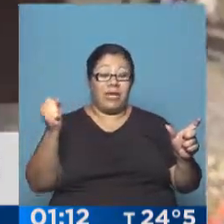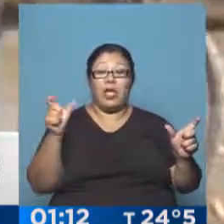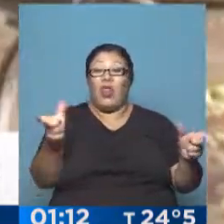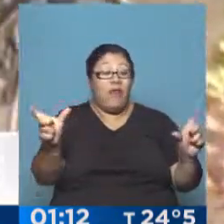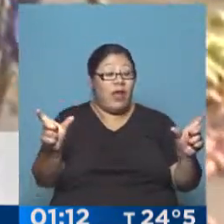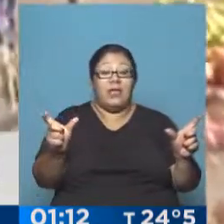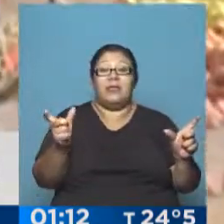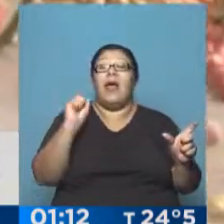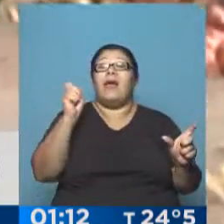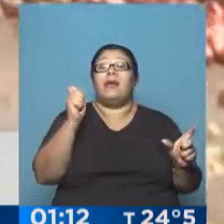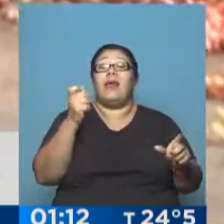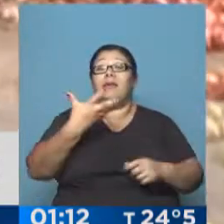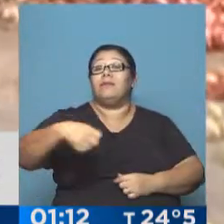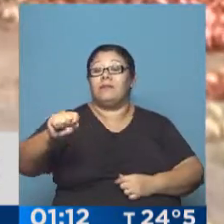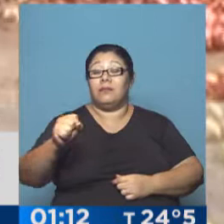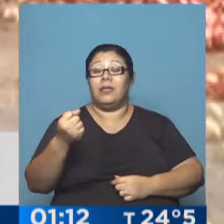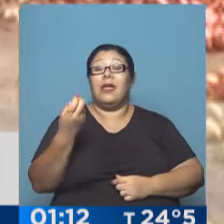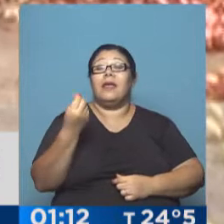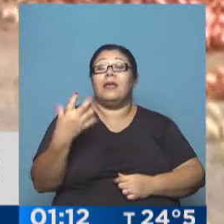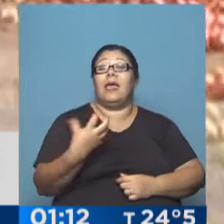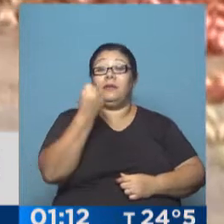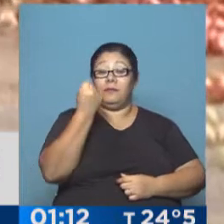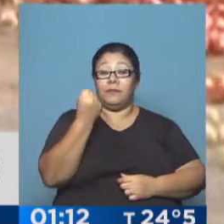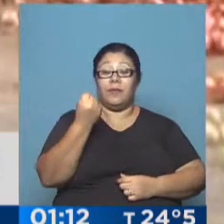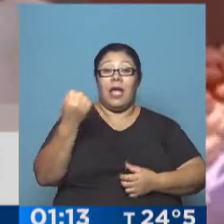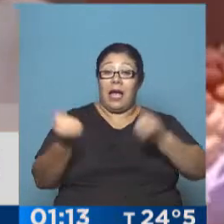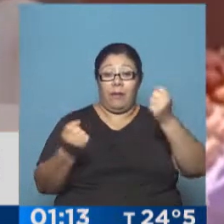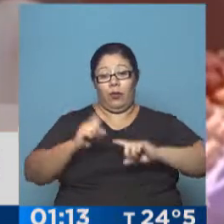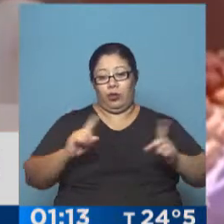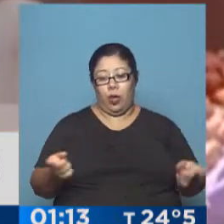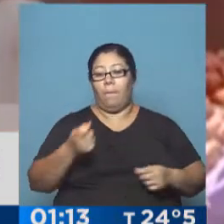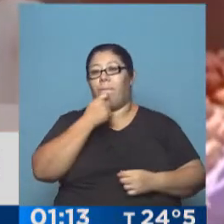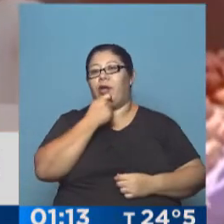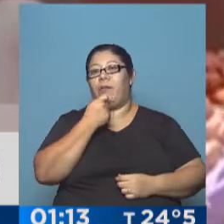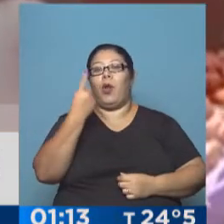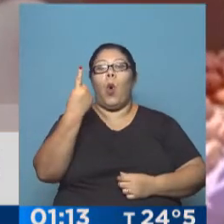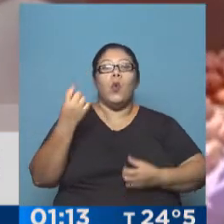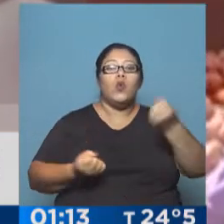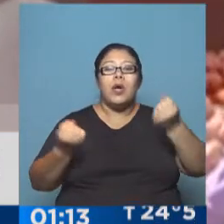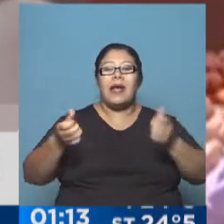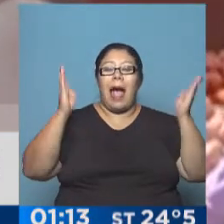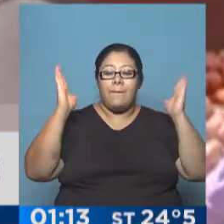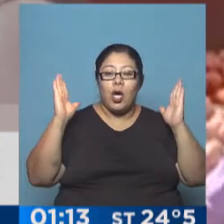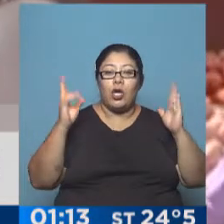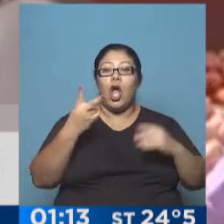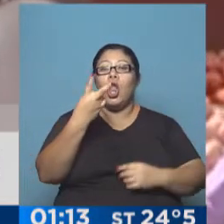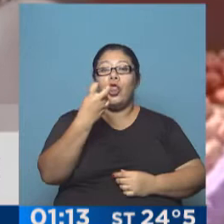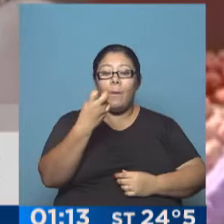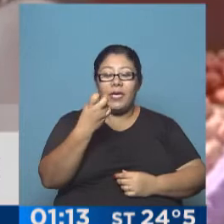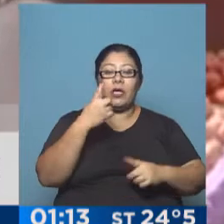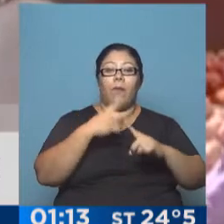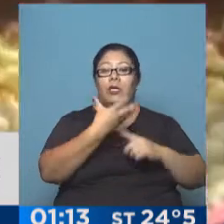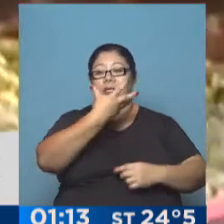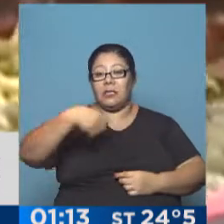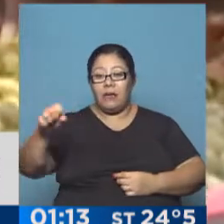suponer que un camión cargado con 28 toneladas estuviese pagando dos pesos de tarifa de flete, indudablemente por 28 mil